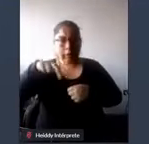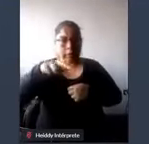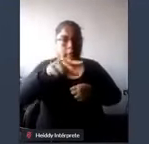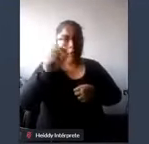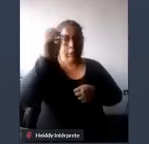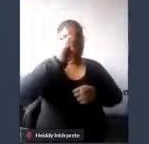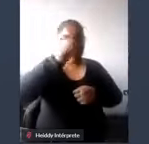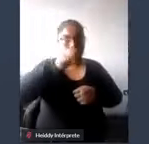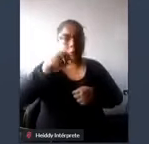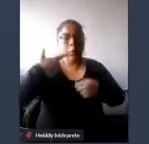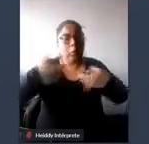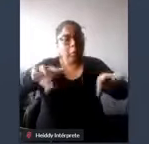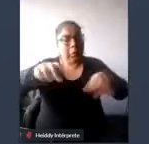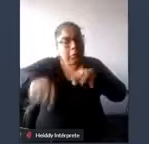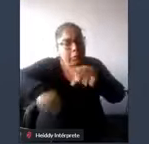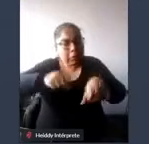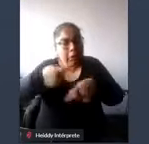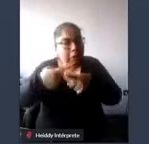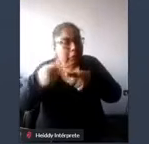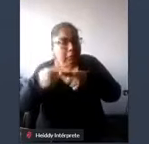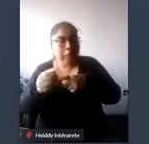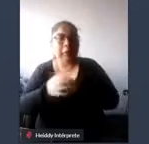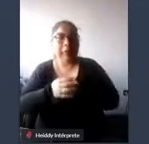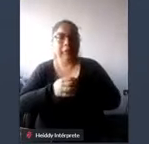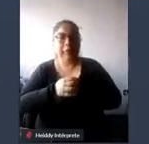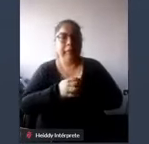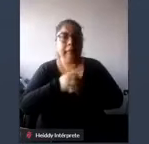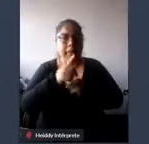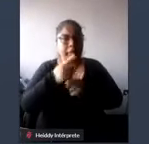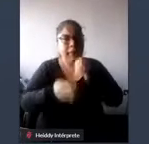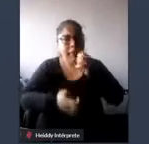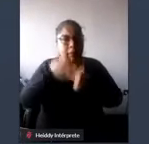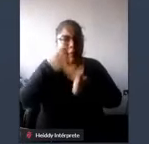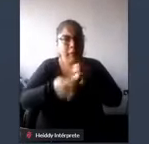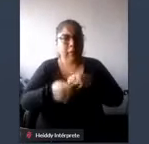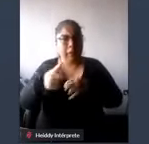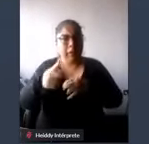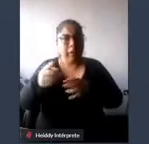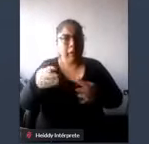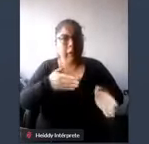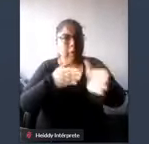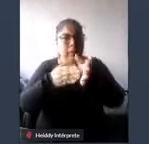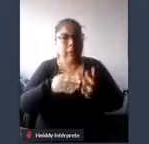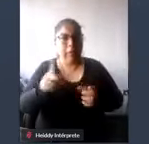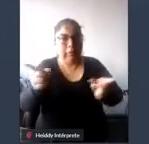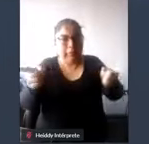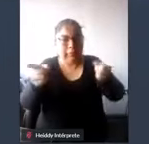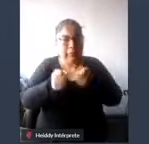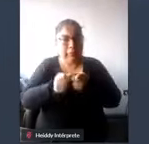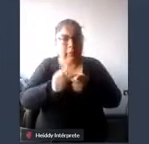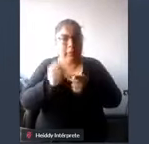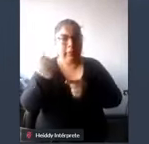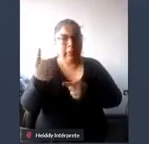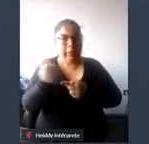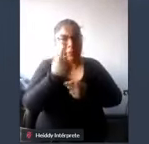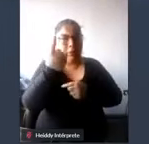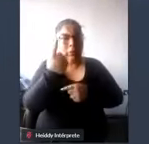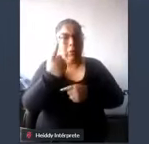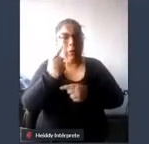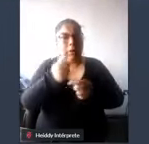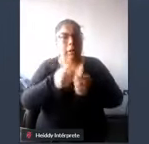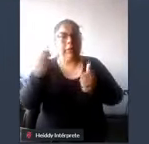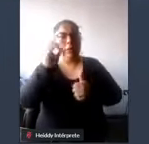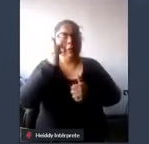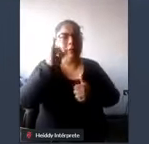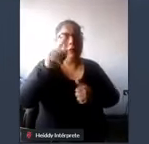vehículos ligeros sin embargo la problemática de la movilidad no puede reducirse solo a la dimensión física del